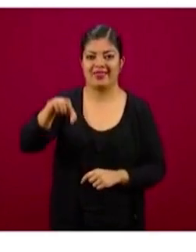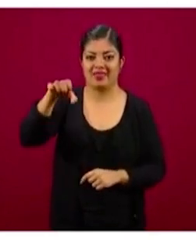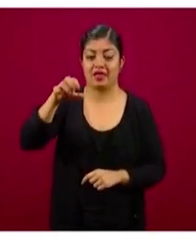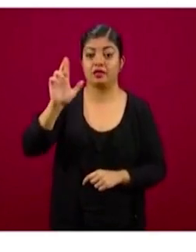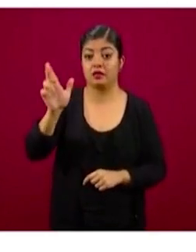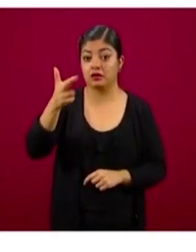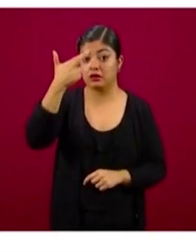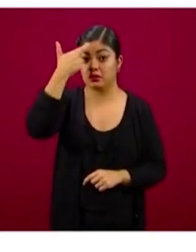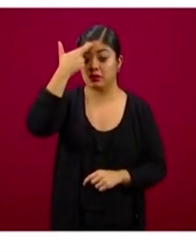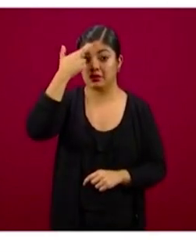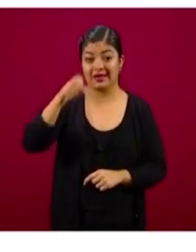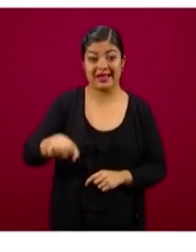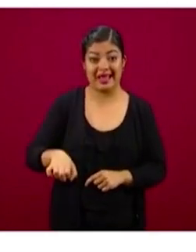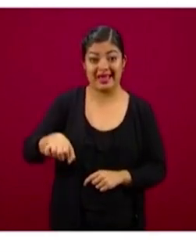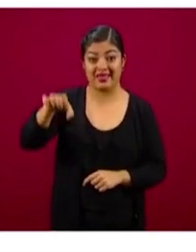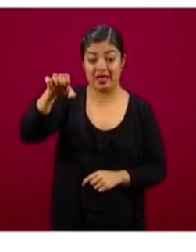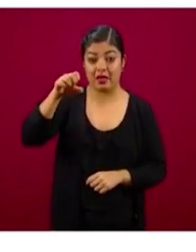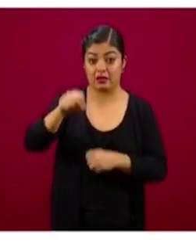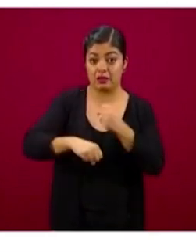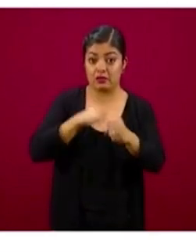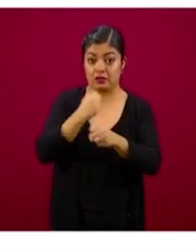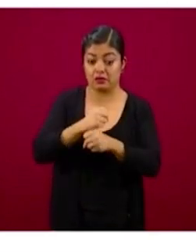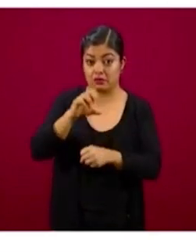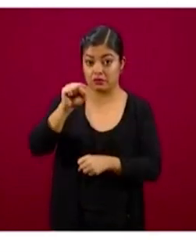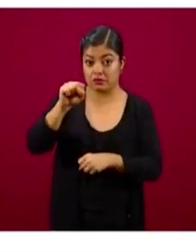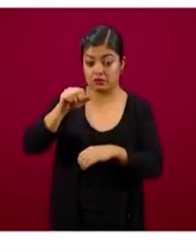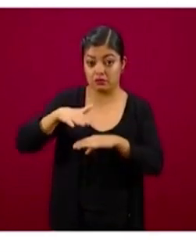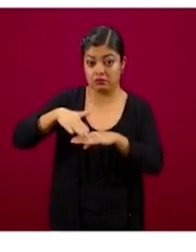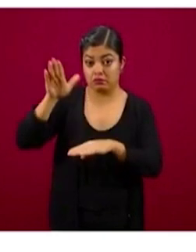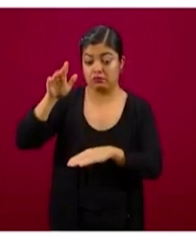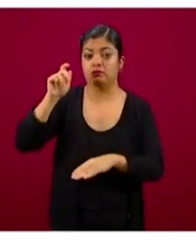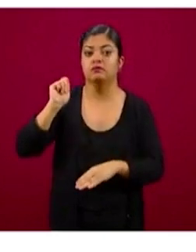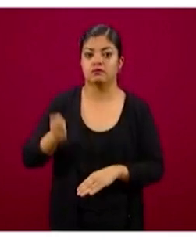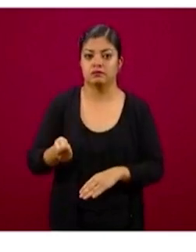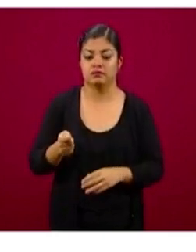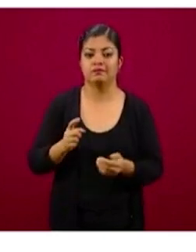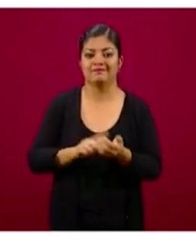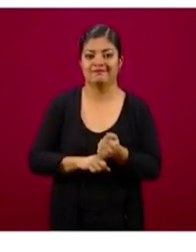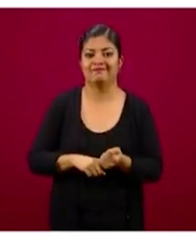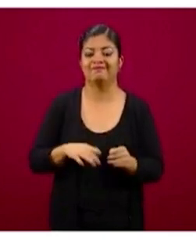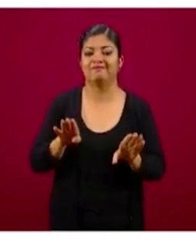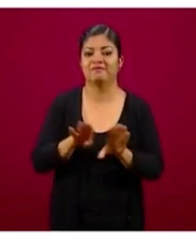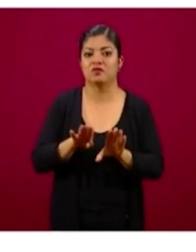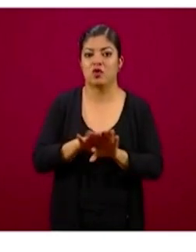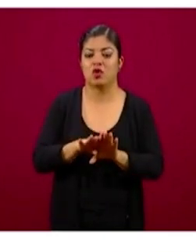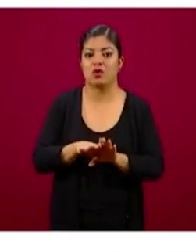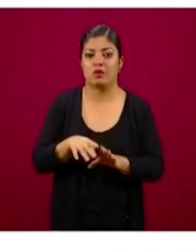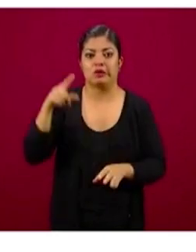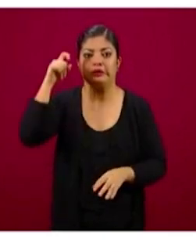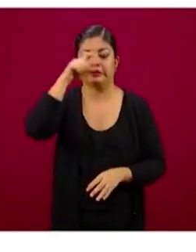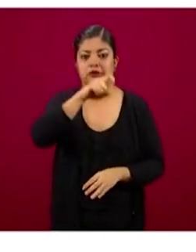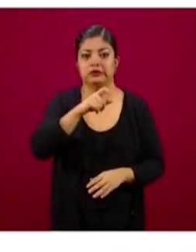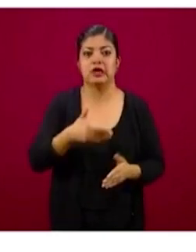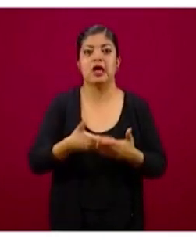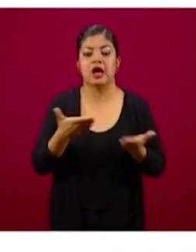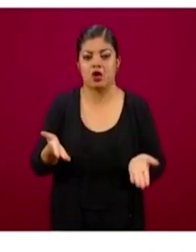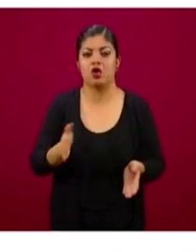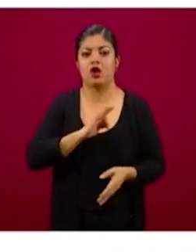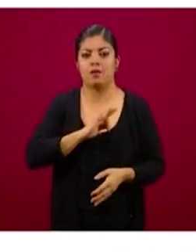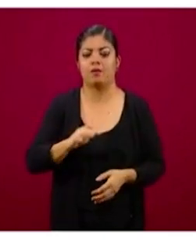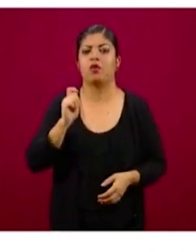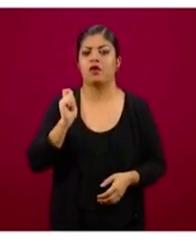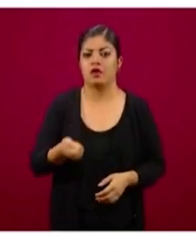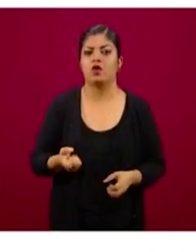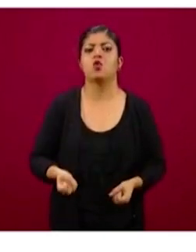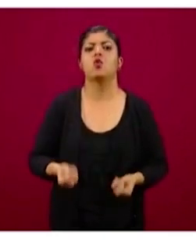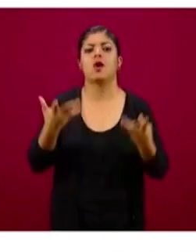la edad mayor de 60 años también se considera como un factor de riesgo y entonces podríamos hacer ya un ajuste para ver